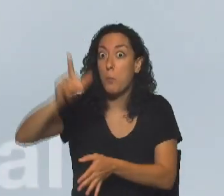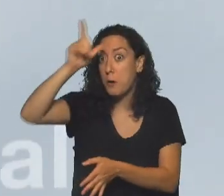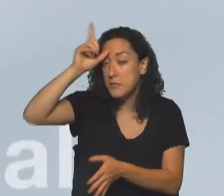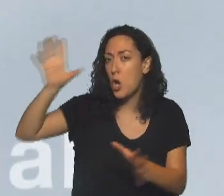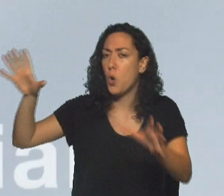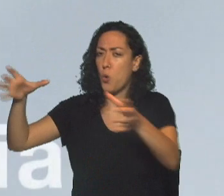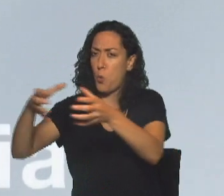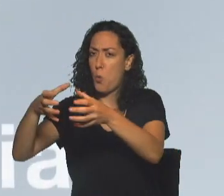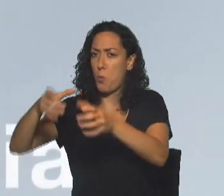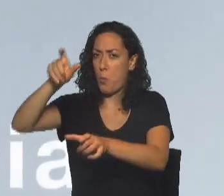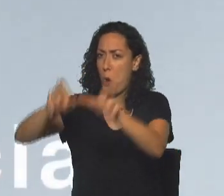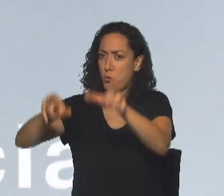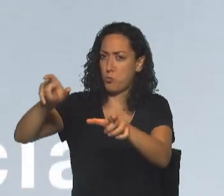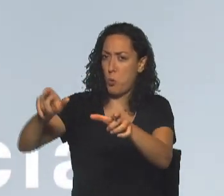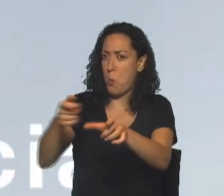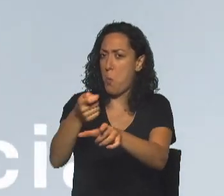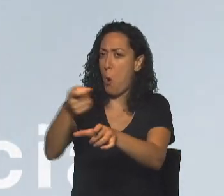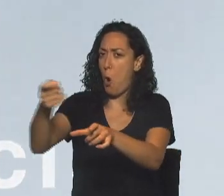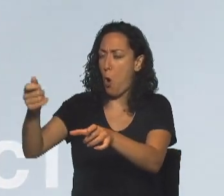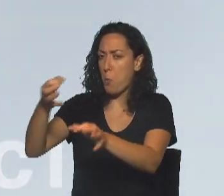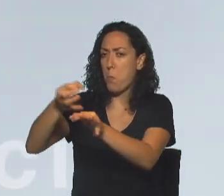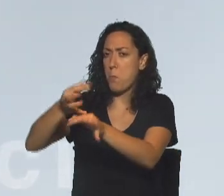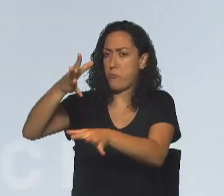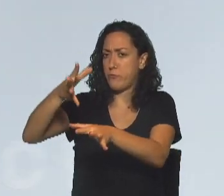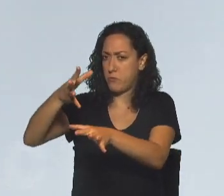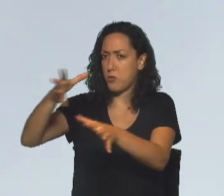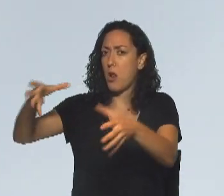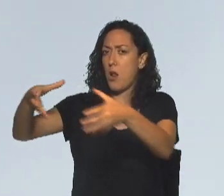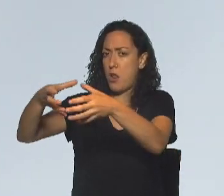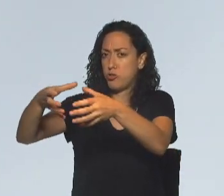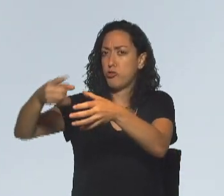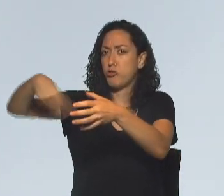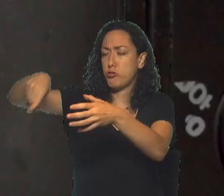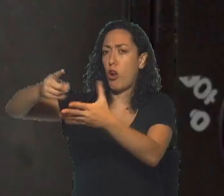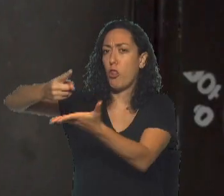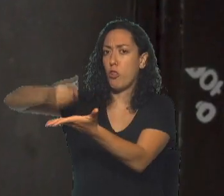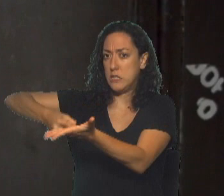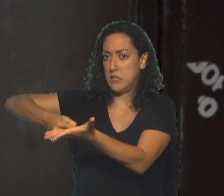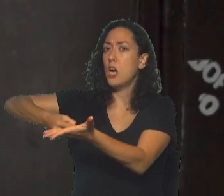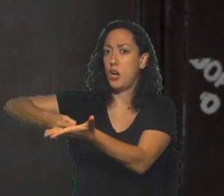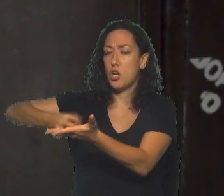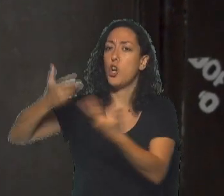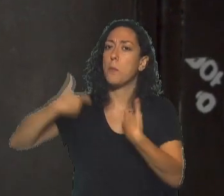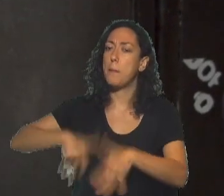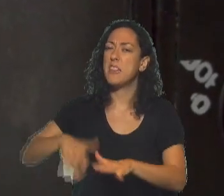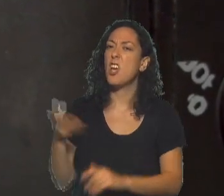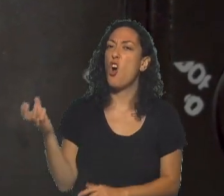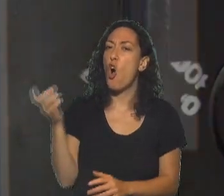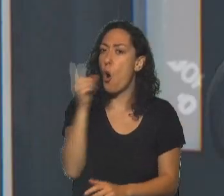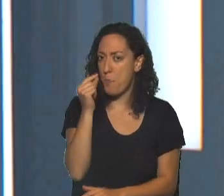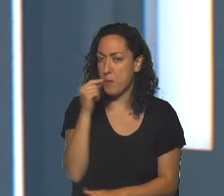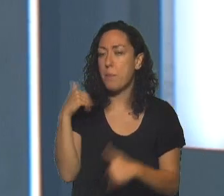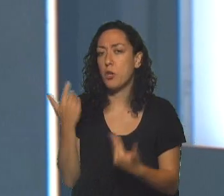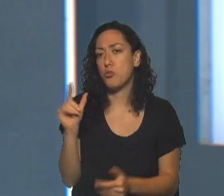muy selecto de personas, profesionales, que son los que eligen y que en general son hombres. Por eso también es un poco